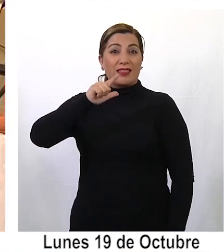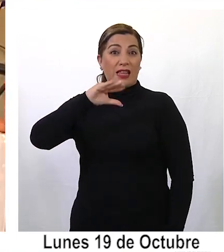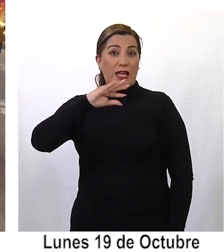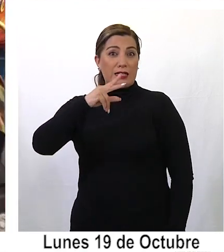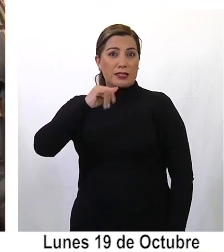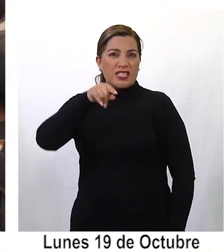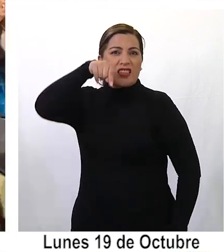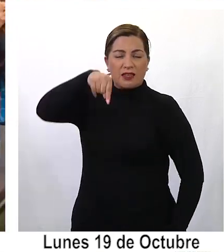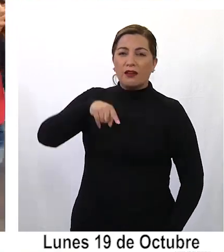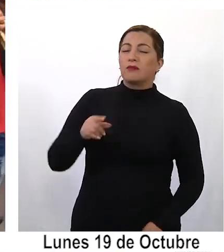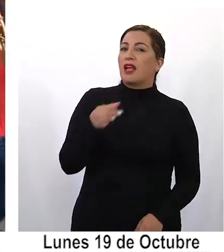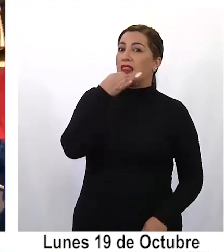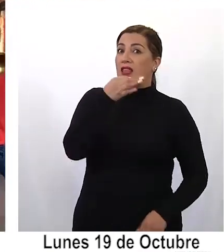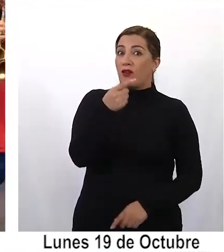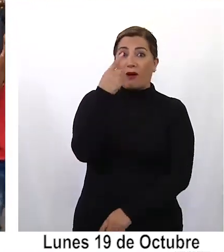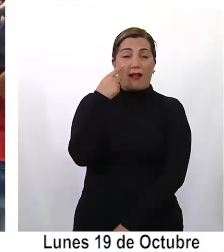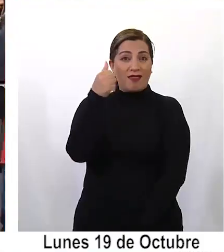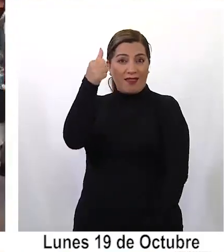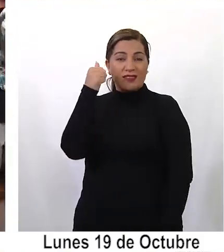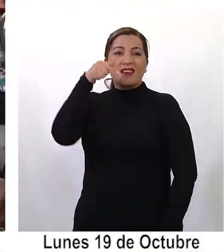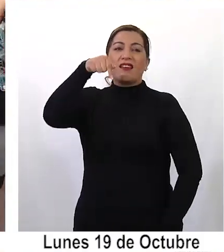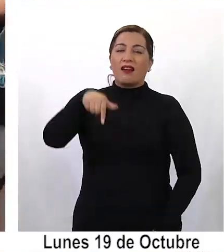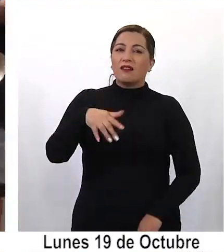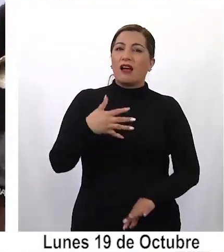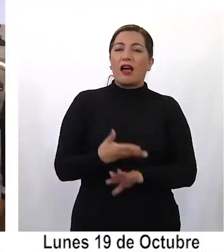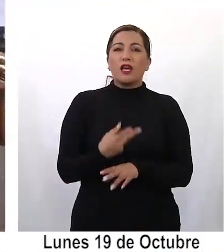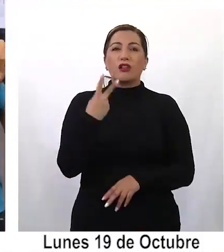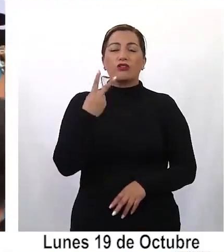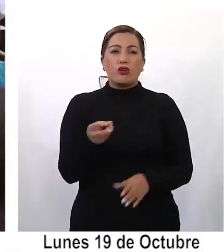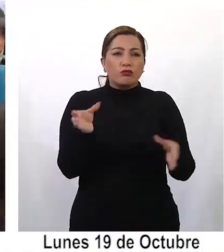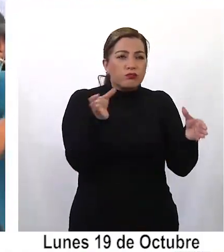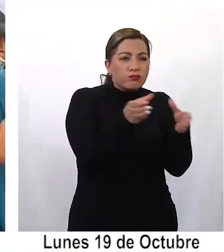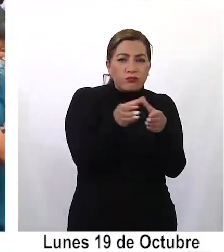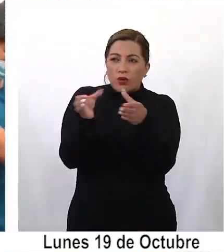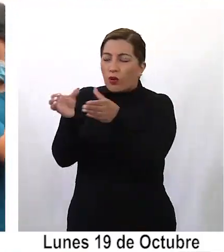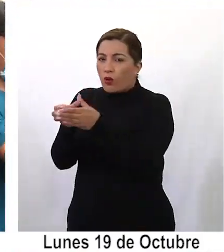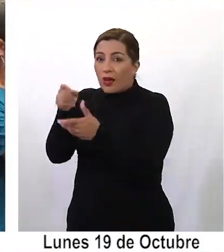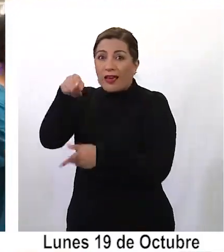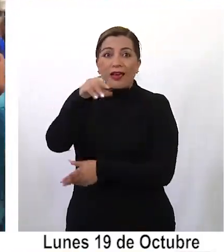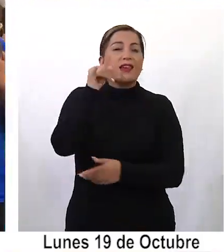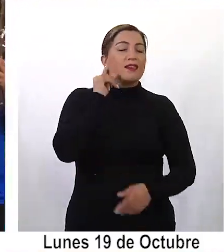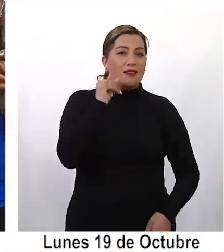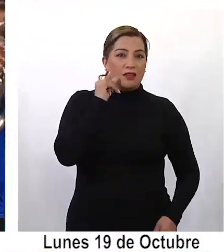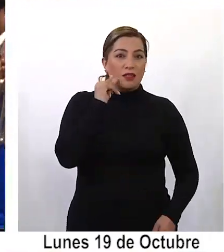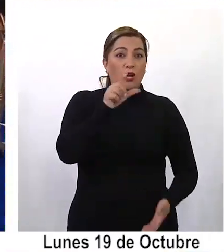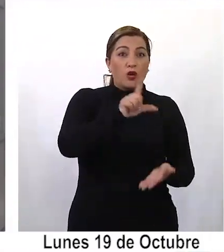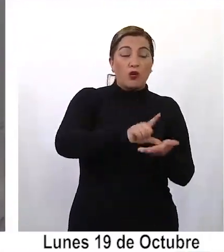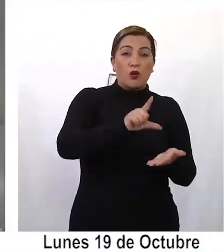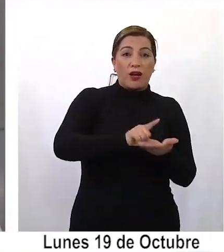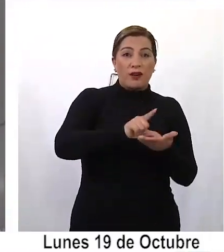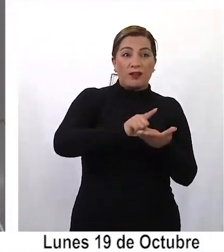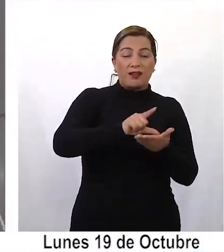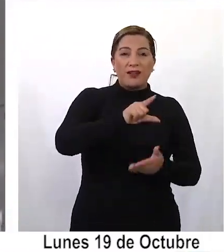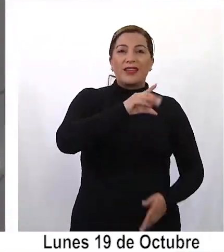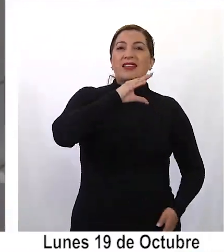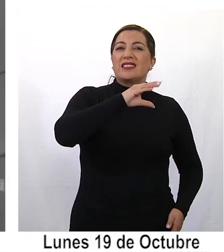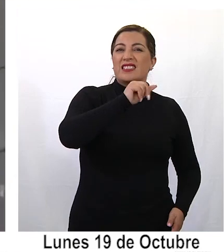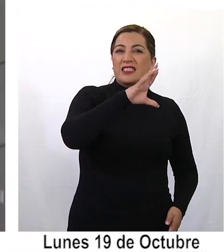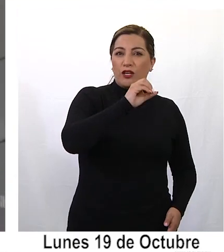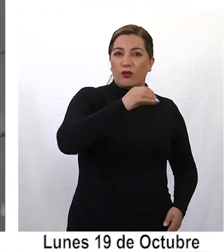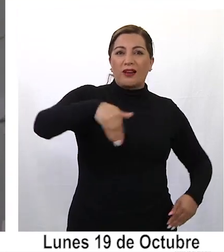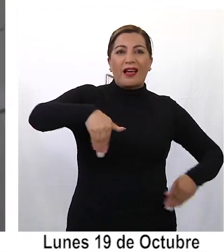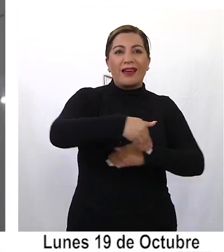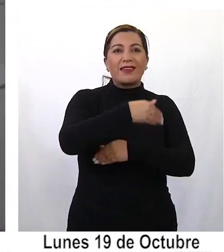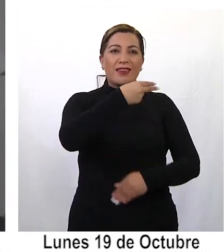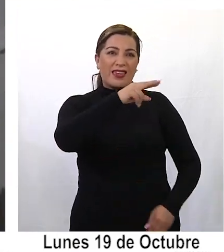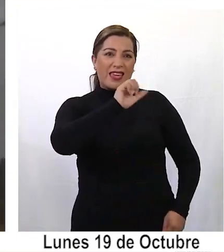reportó que durante la jornada de ayer, se produjeron dos focos en Iquique, uno en la zona cero, en Héroes de la Concepción, donde